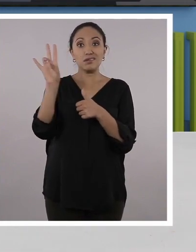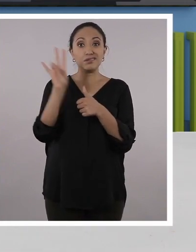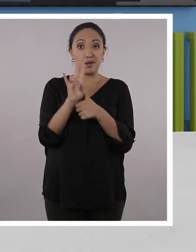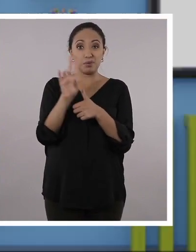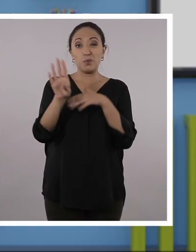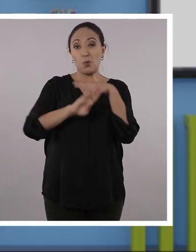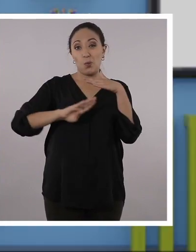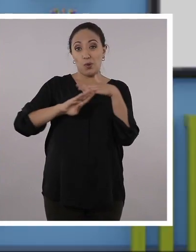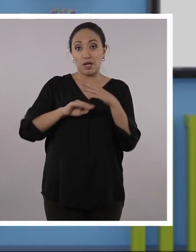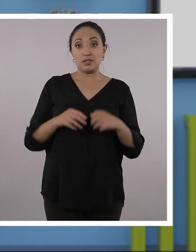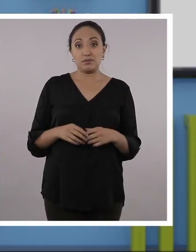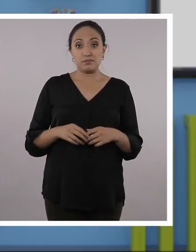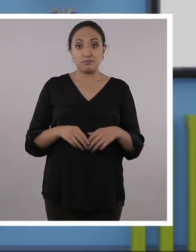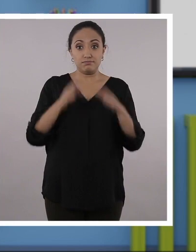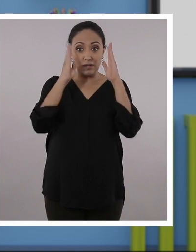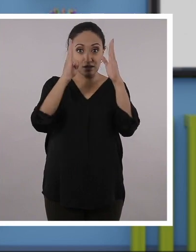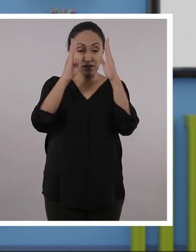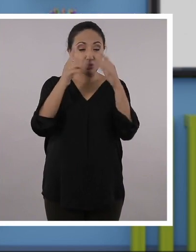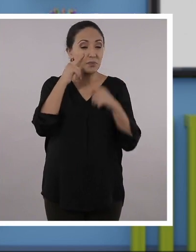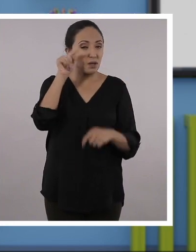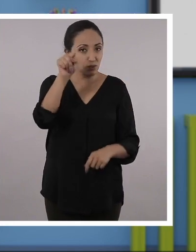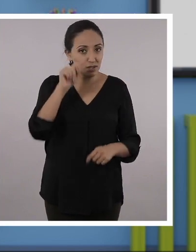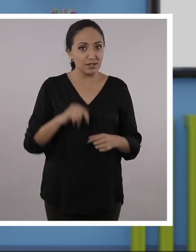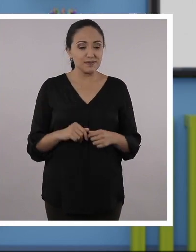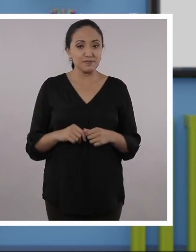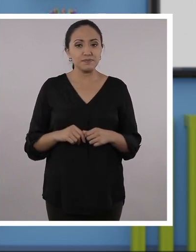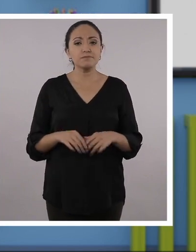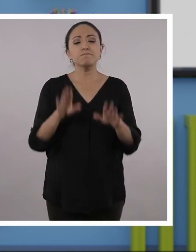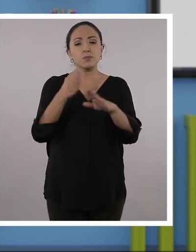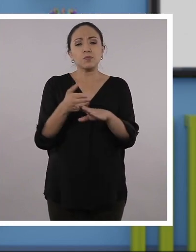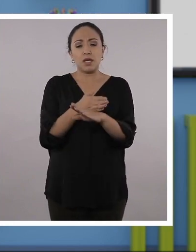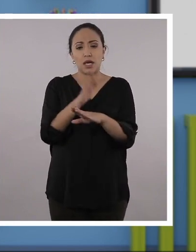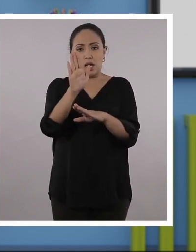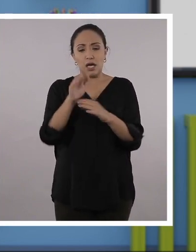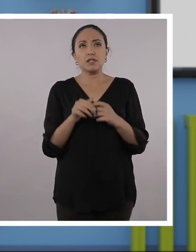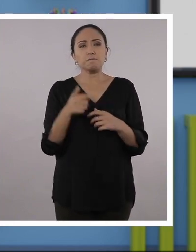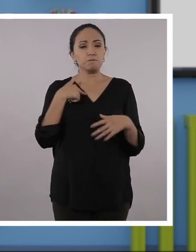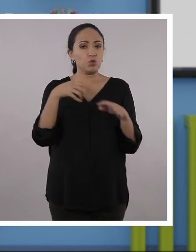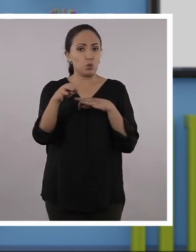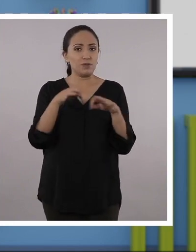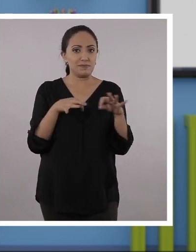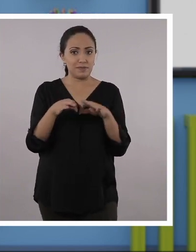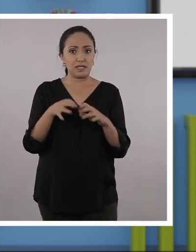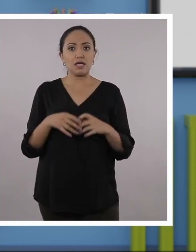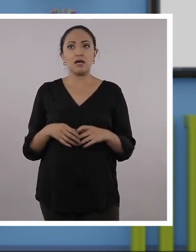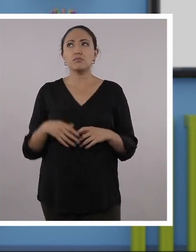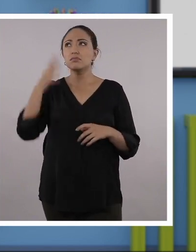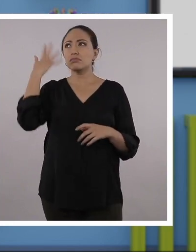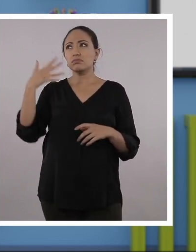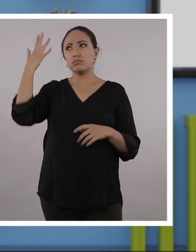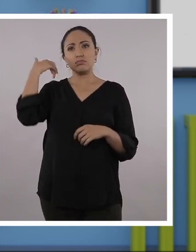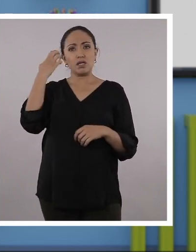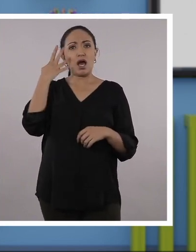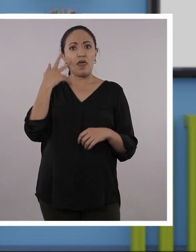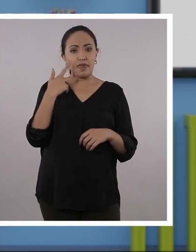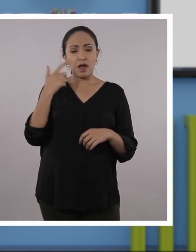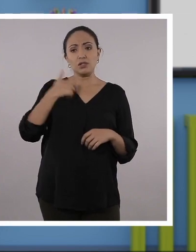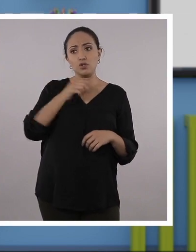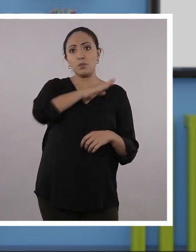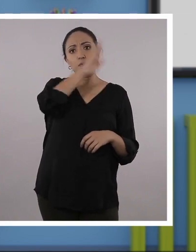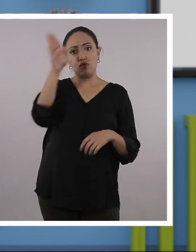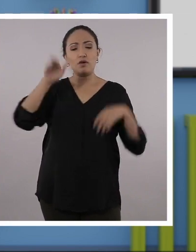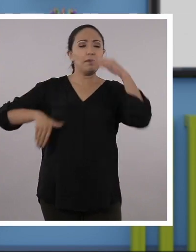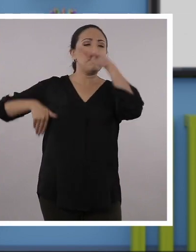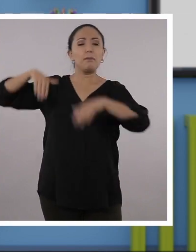básica. Este es un espacio que está diseñado especialmente para ustedes. Antes de empezar el programa, quería contarles que hace un par de días estuve en la